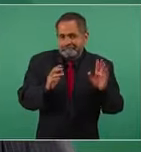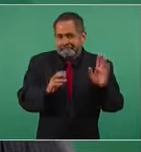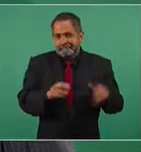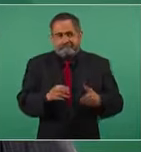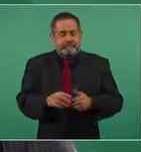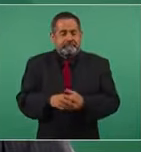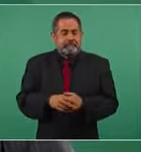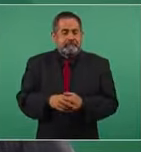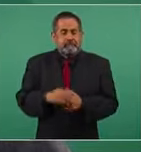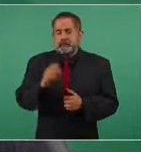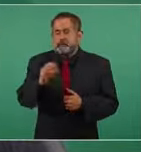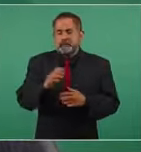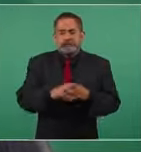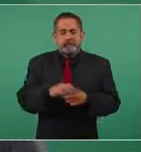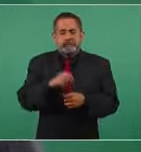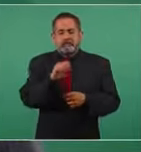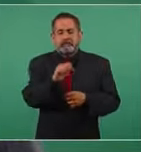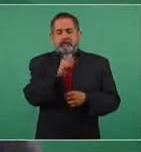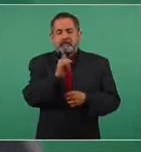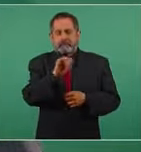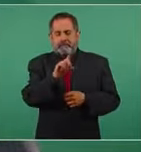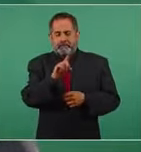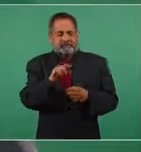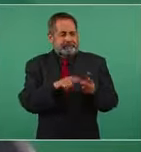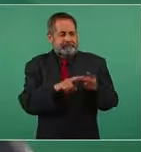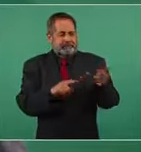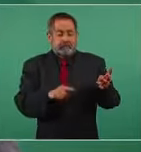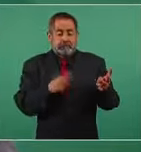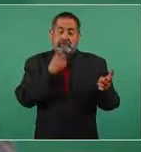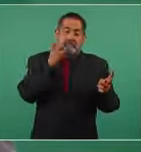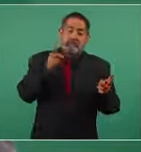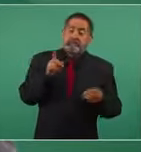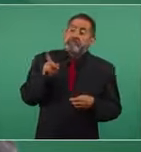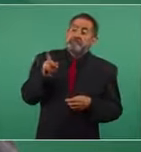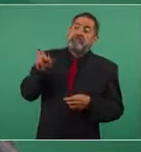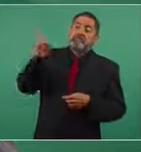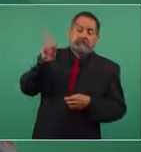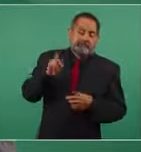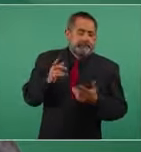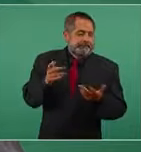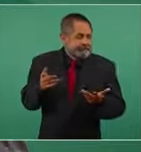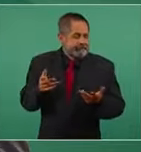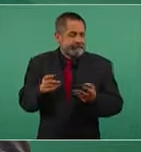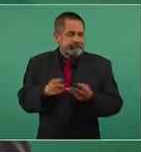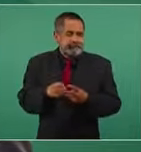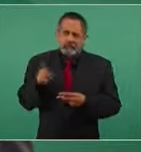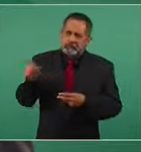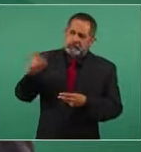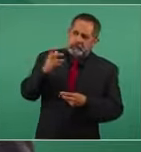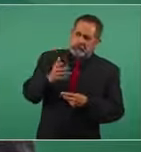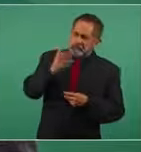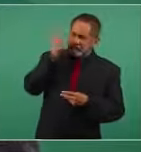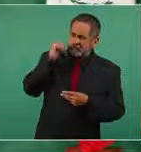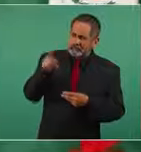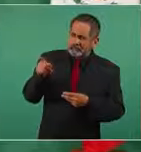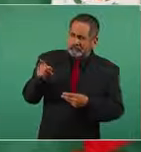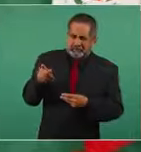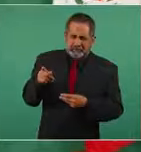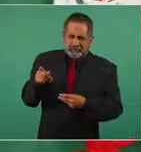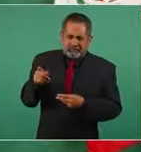o Said dice que yo no sé que no sé